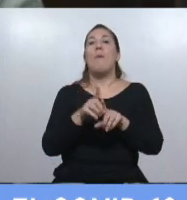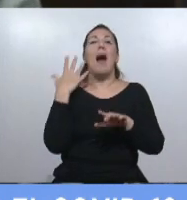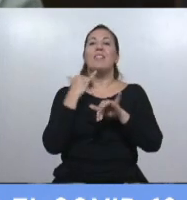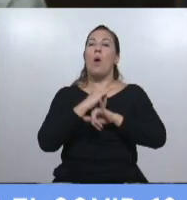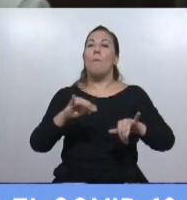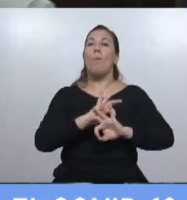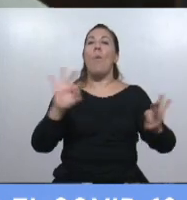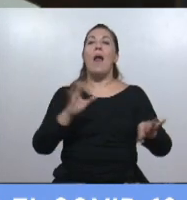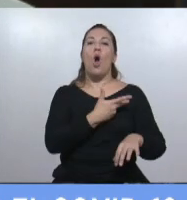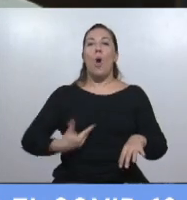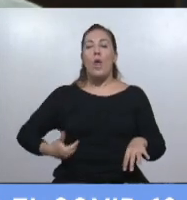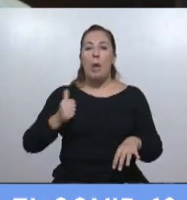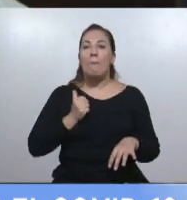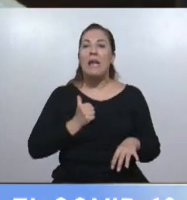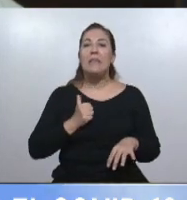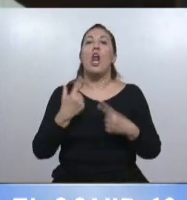respecto de los productos importados.